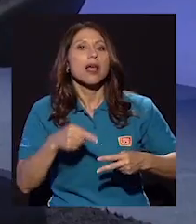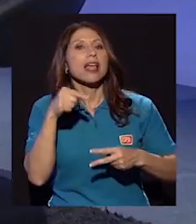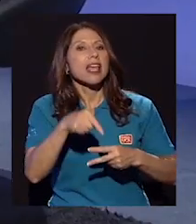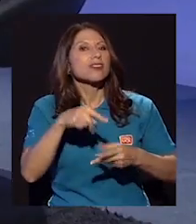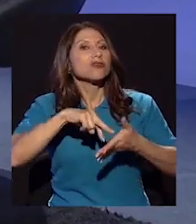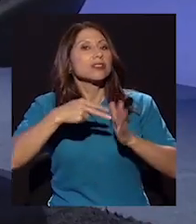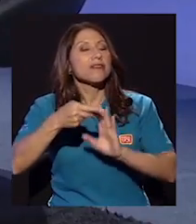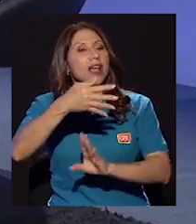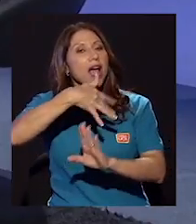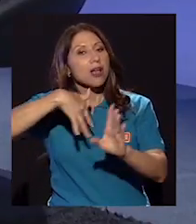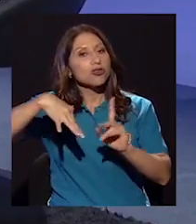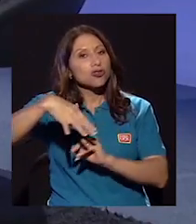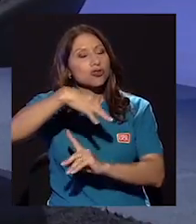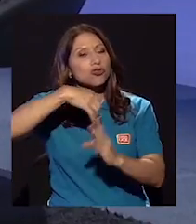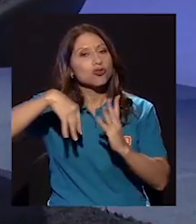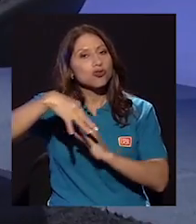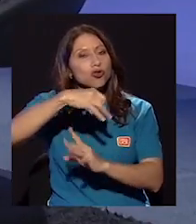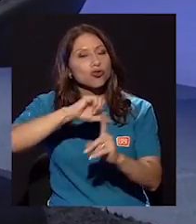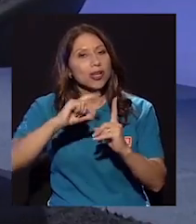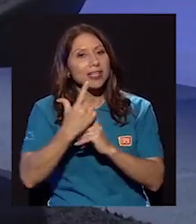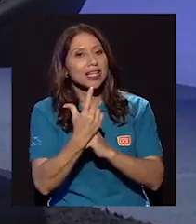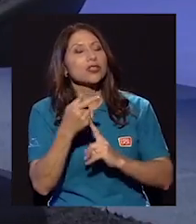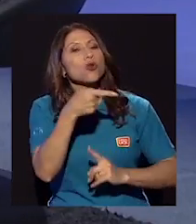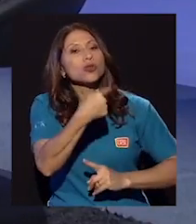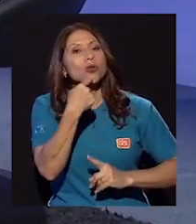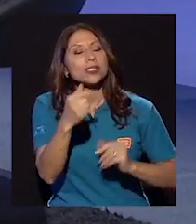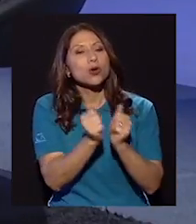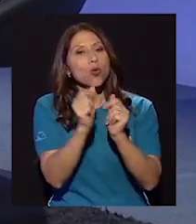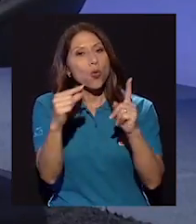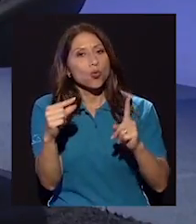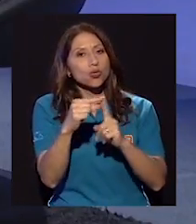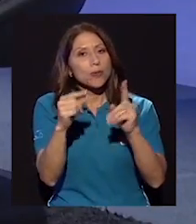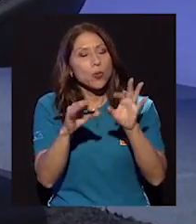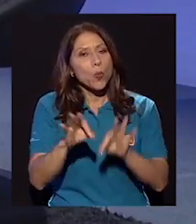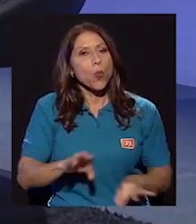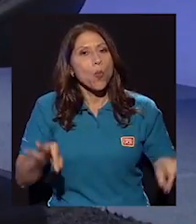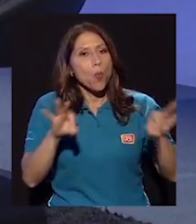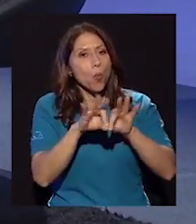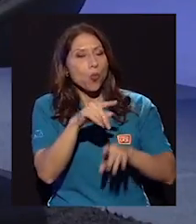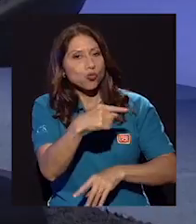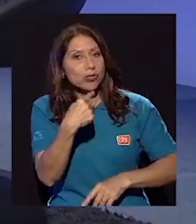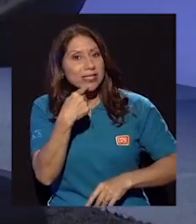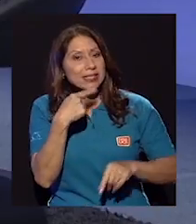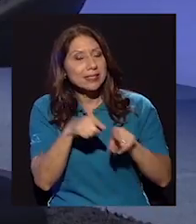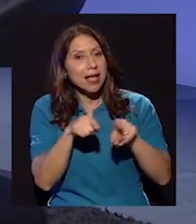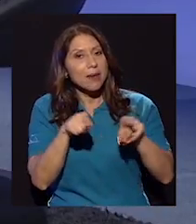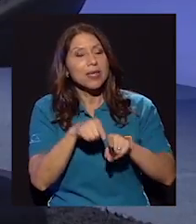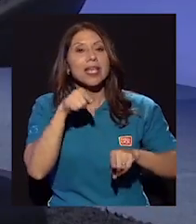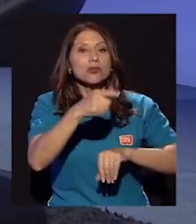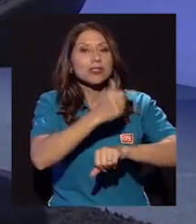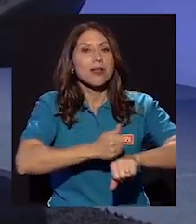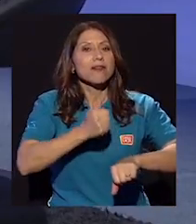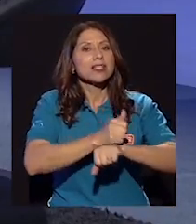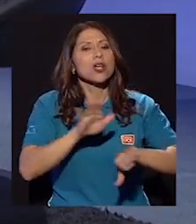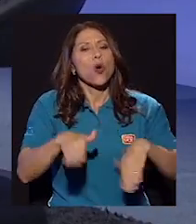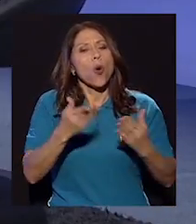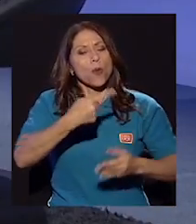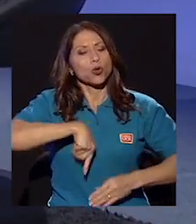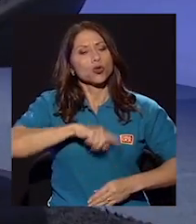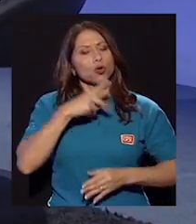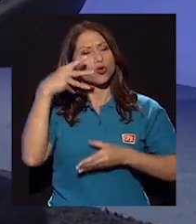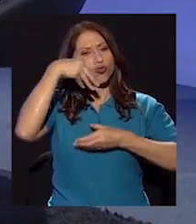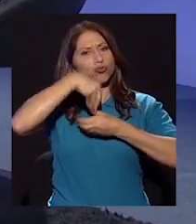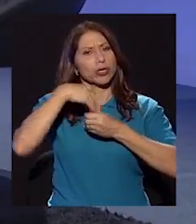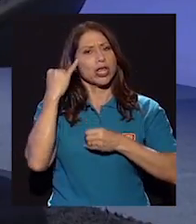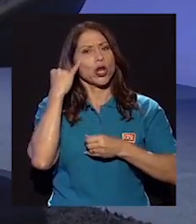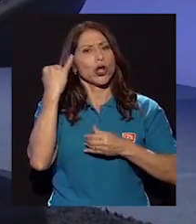y eso es socialización. Usted lo determina mediante un concepto que básicamente es muy importante y usted dice que también eso determina cómo